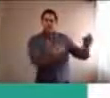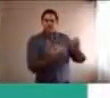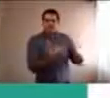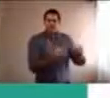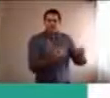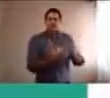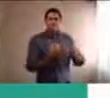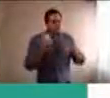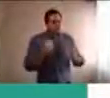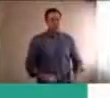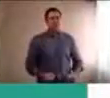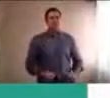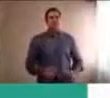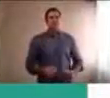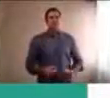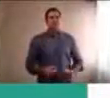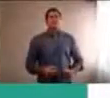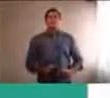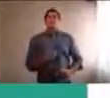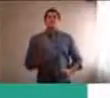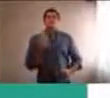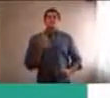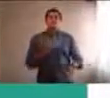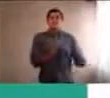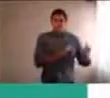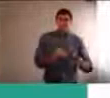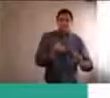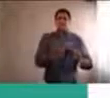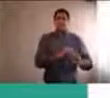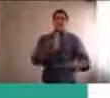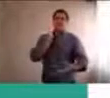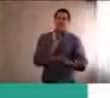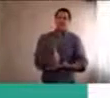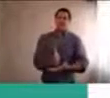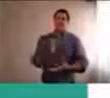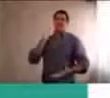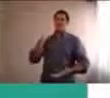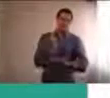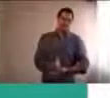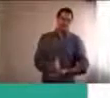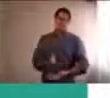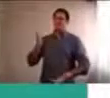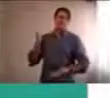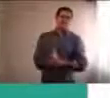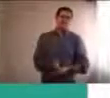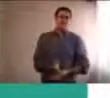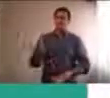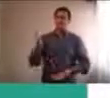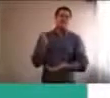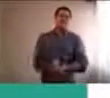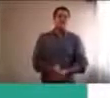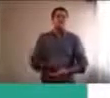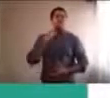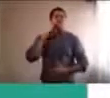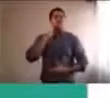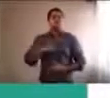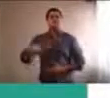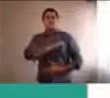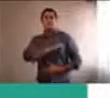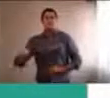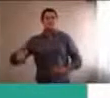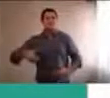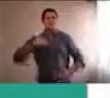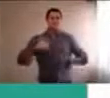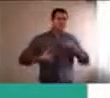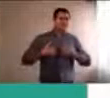hacemos de eso una tortura diaria, lo único que vamos a lograr es más resistencia y un nivel de frustración más